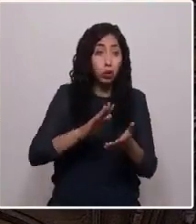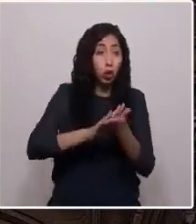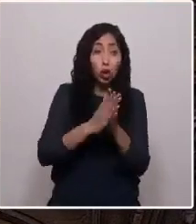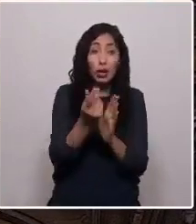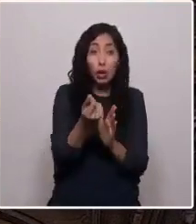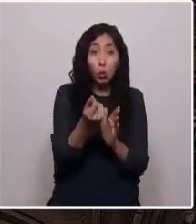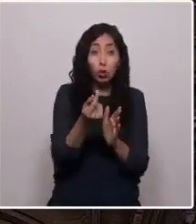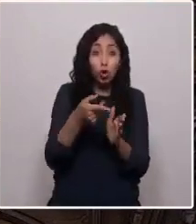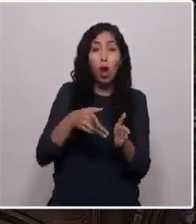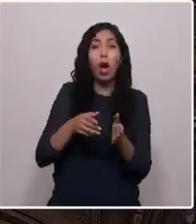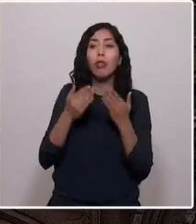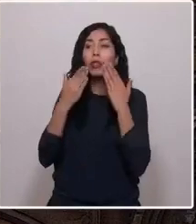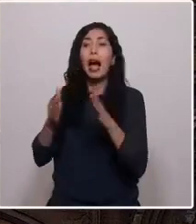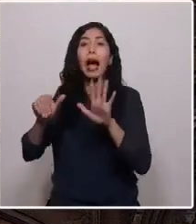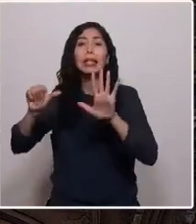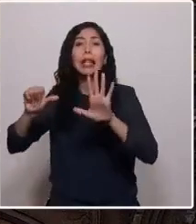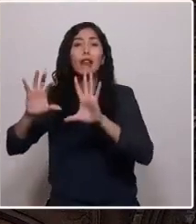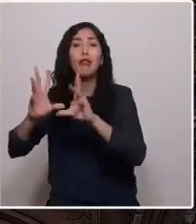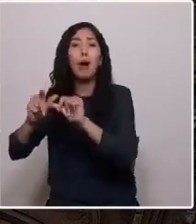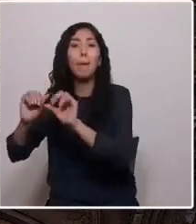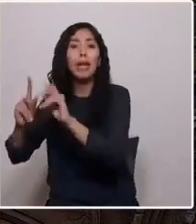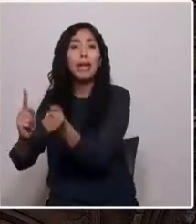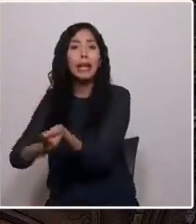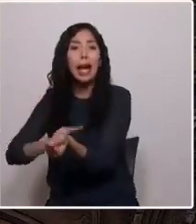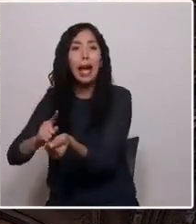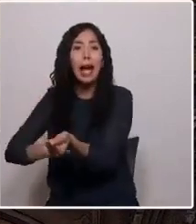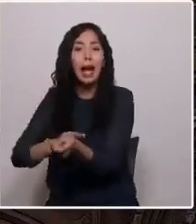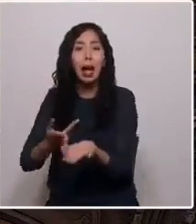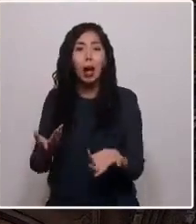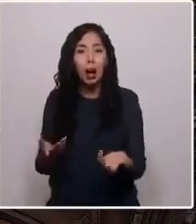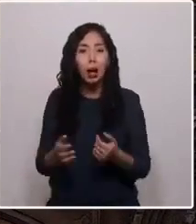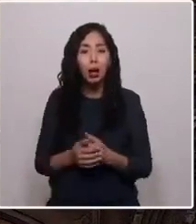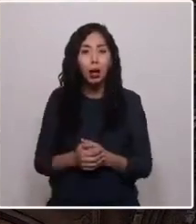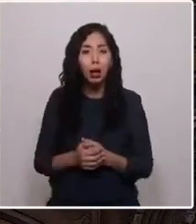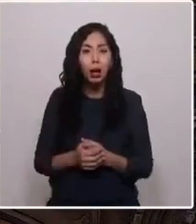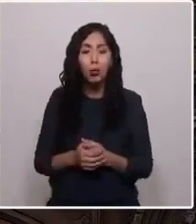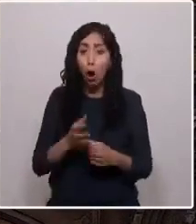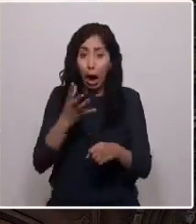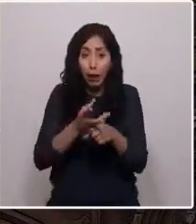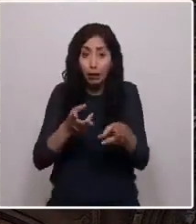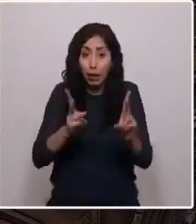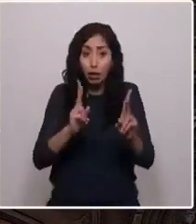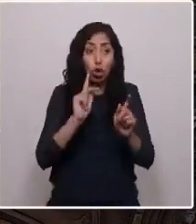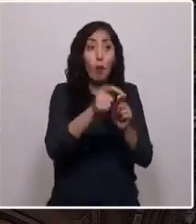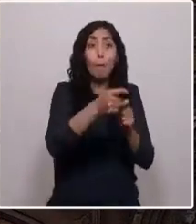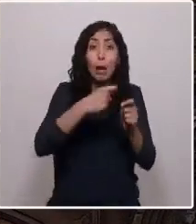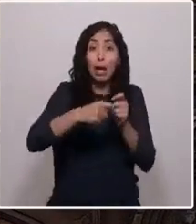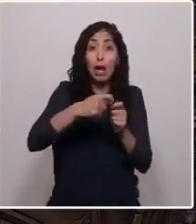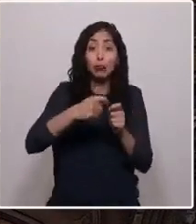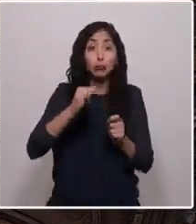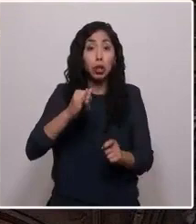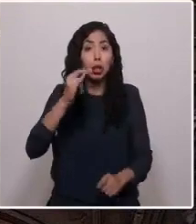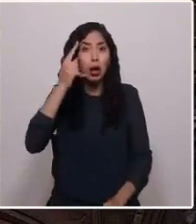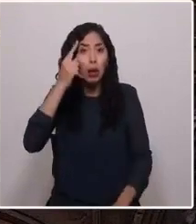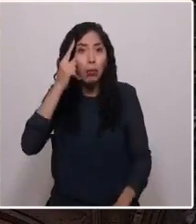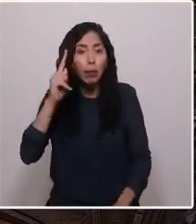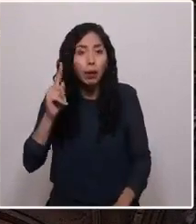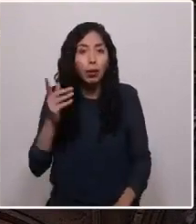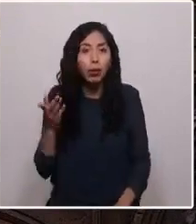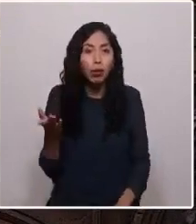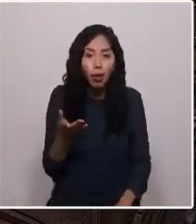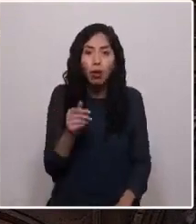Dicha ley estableció un derecho a pescar, pero no incluyó ninguna